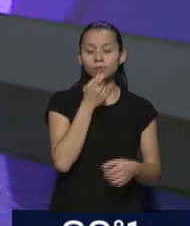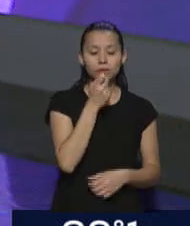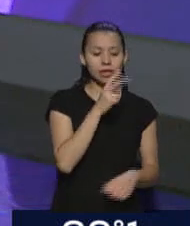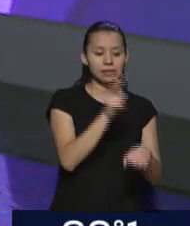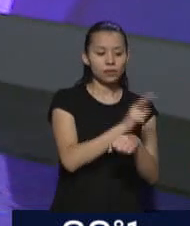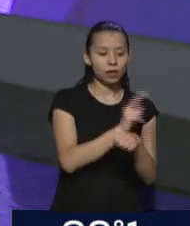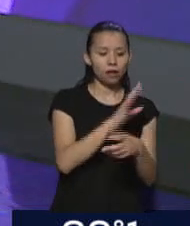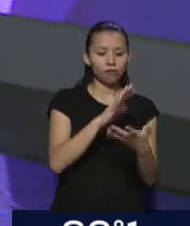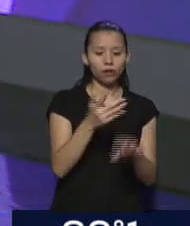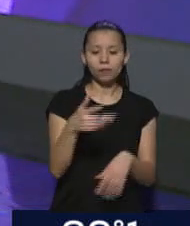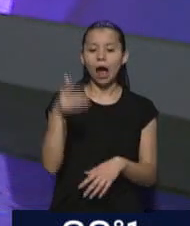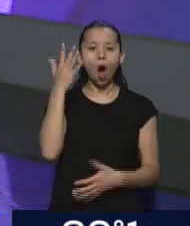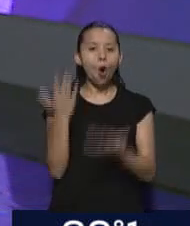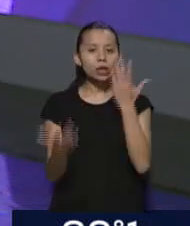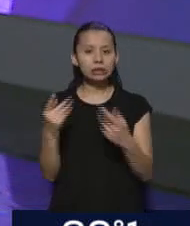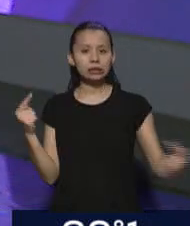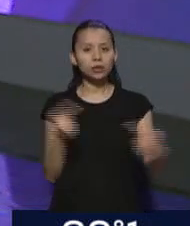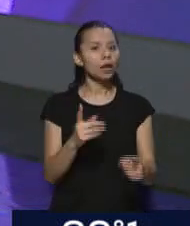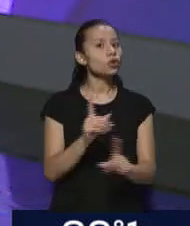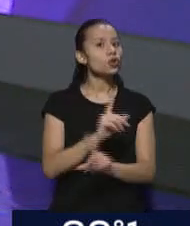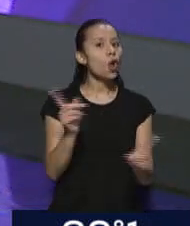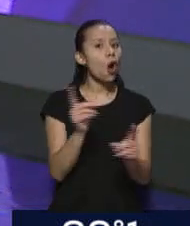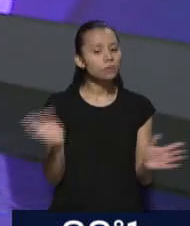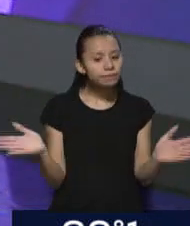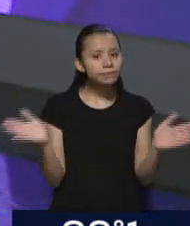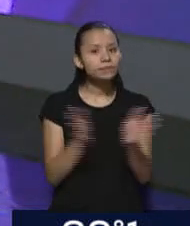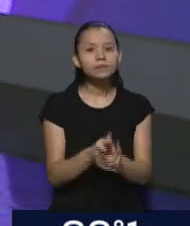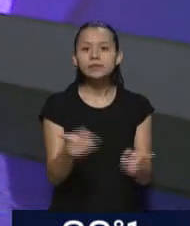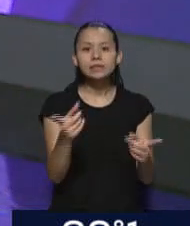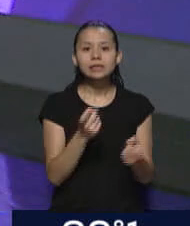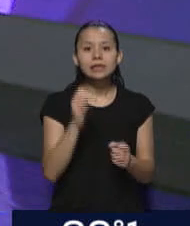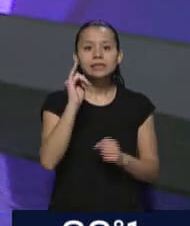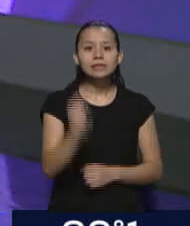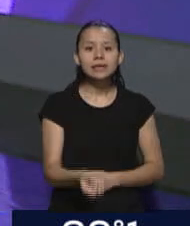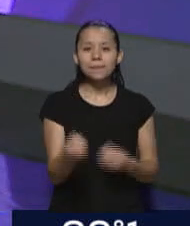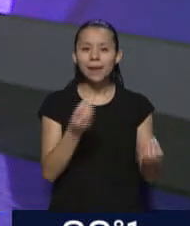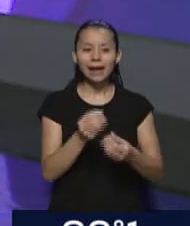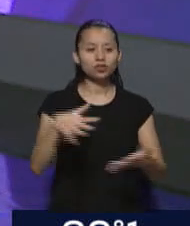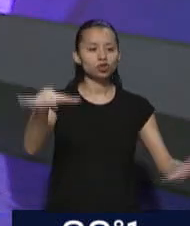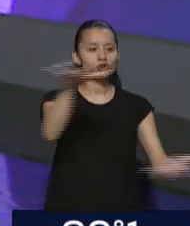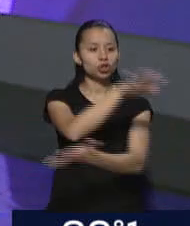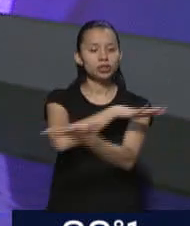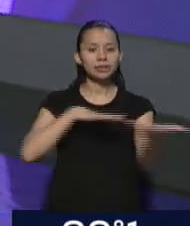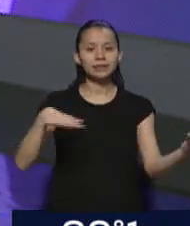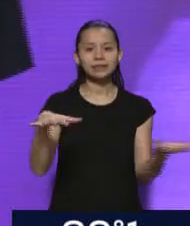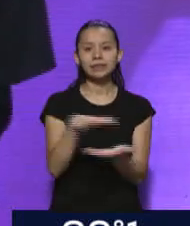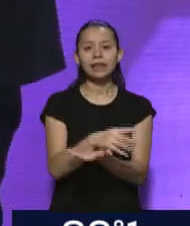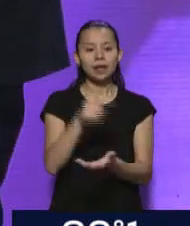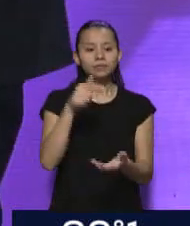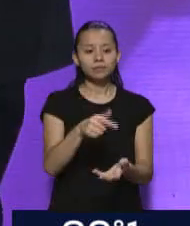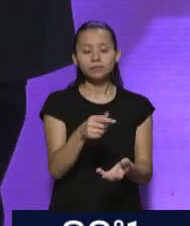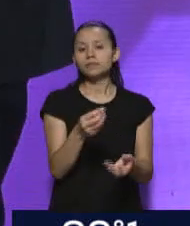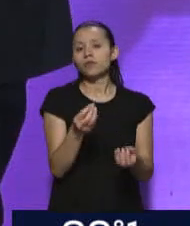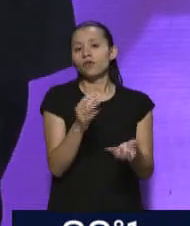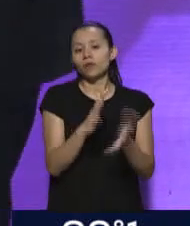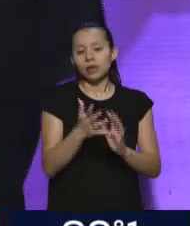debemos dar una señal fuerte, entendemos. Dice Cornejo a la ciudadanía de calmar la situación, terminar con lo que ya no